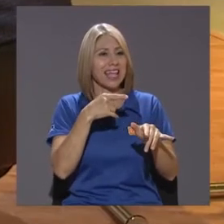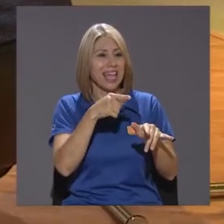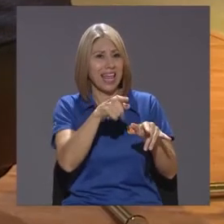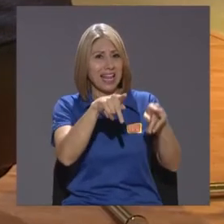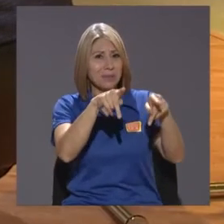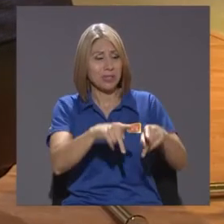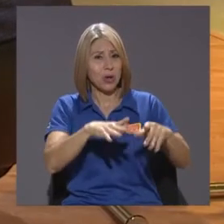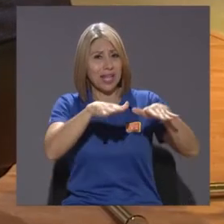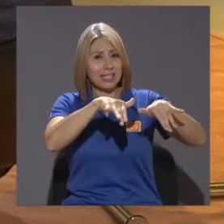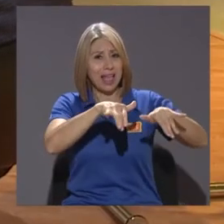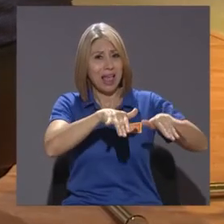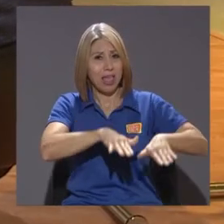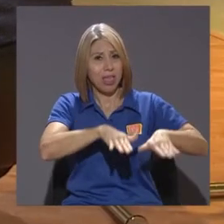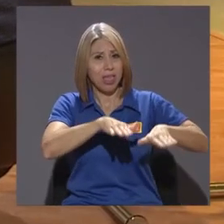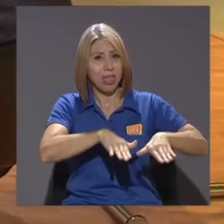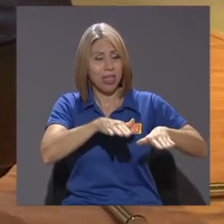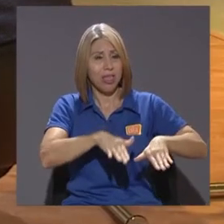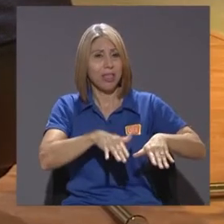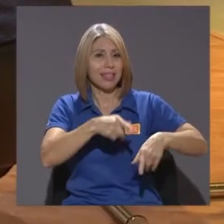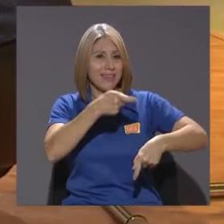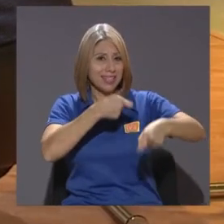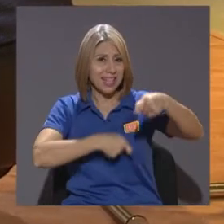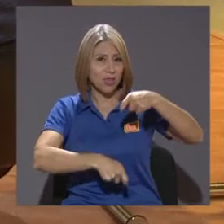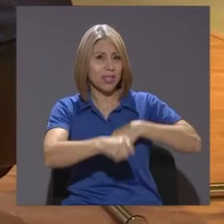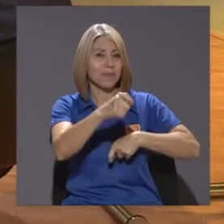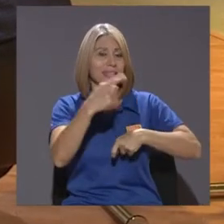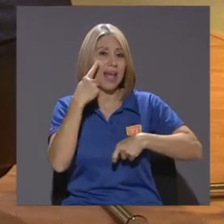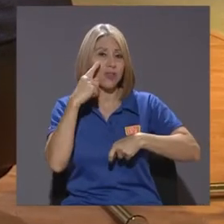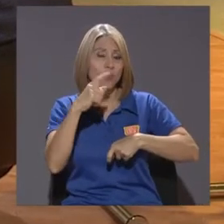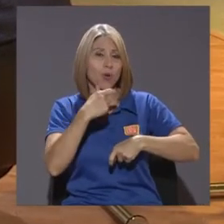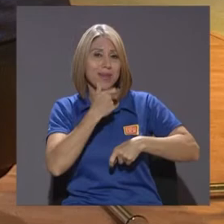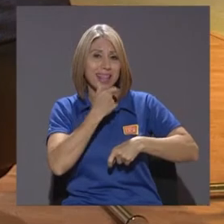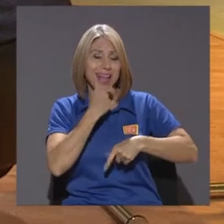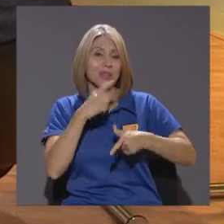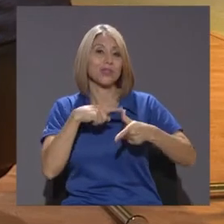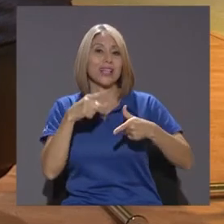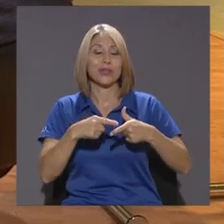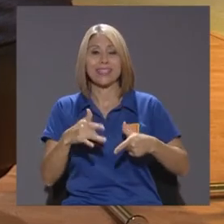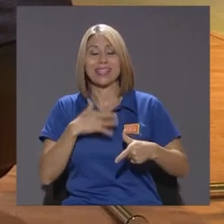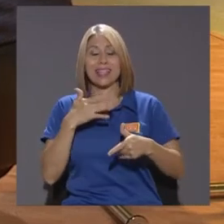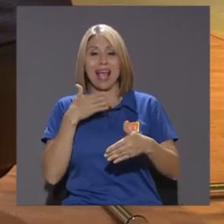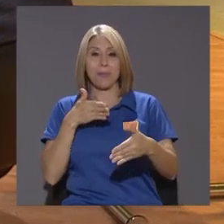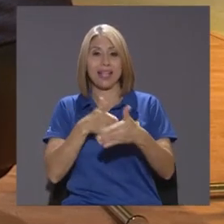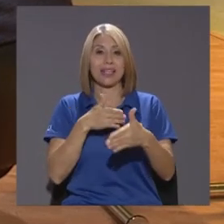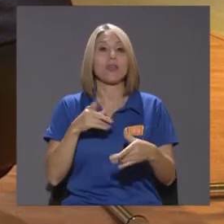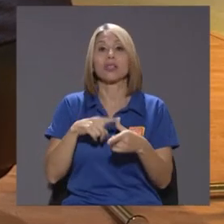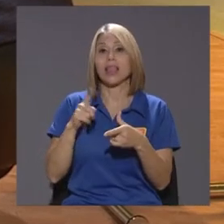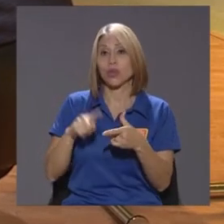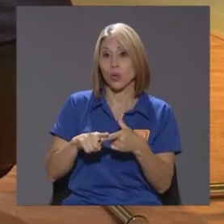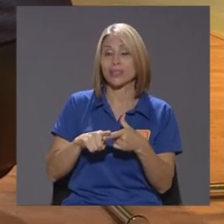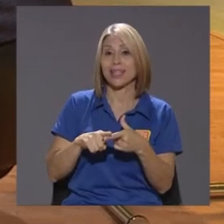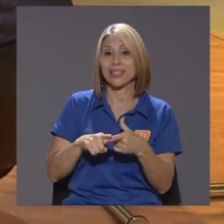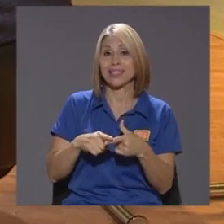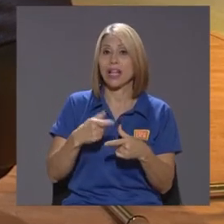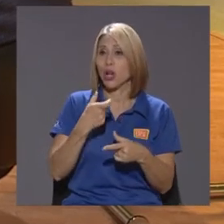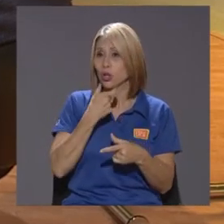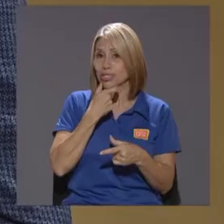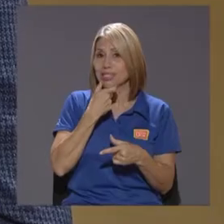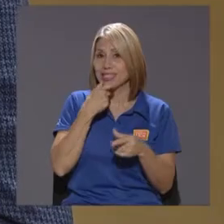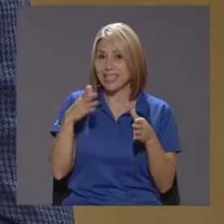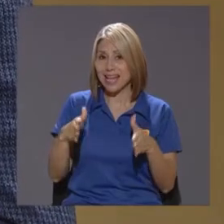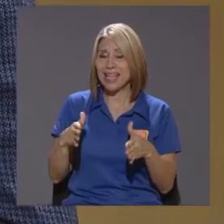era algo Que realmente Los hacía sentirse amenazados Entonces Los ingleses Efectivamente